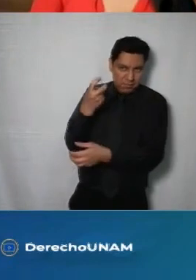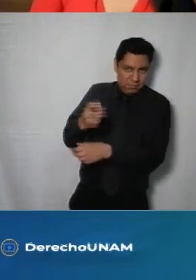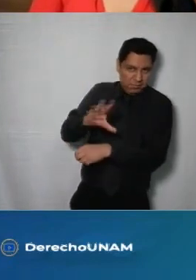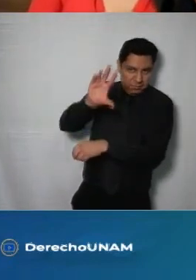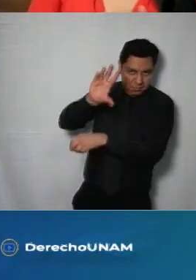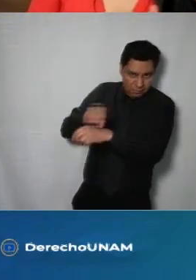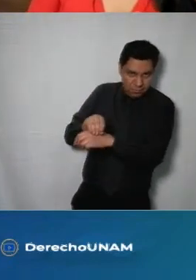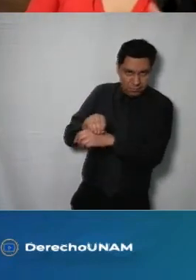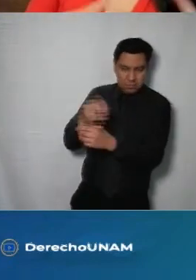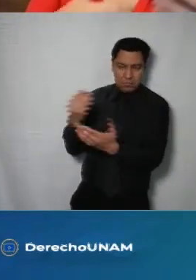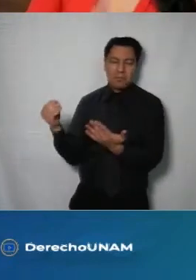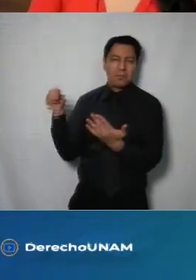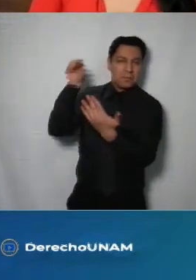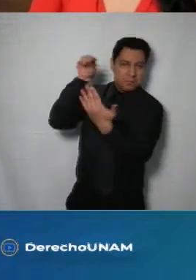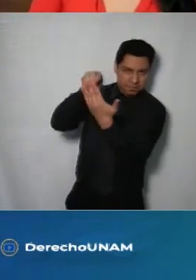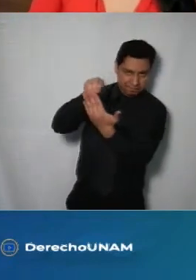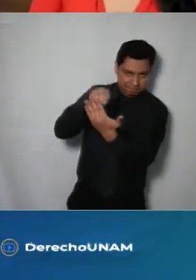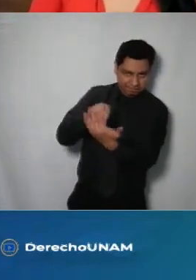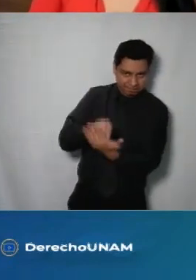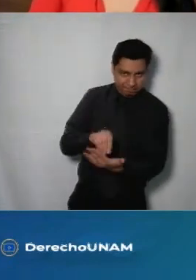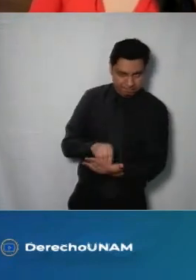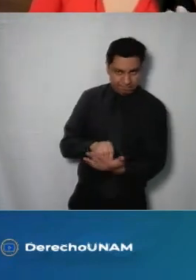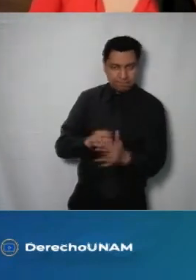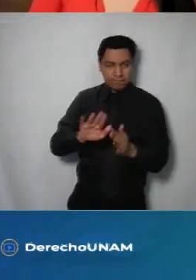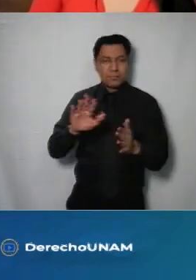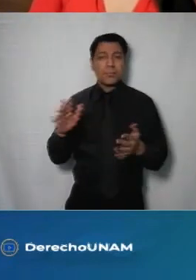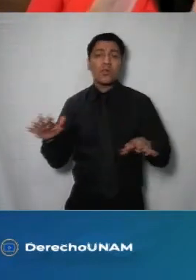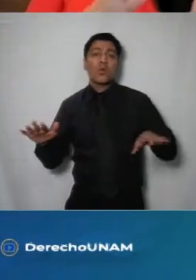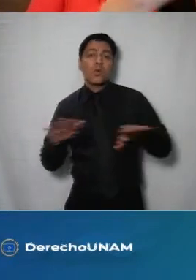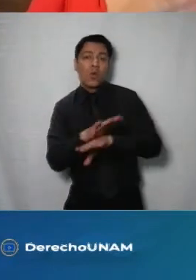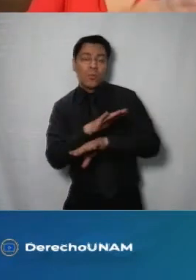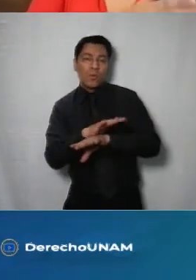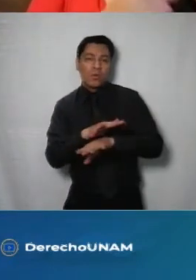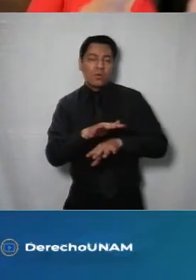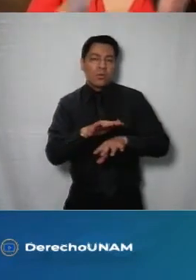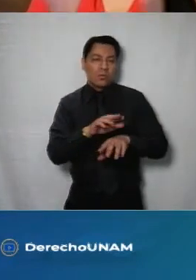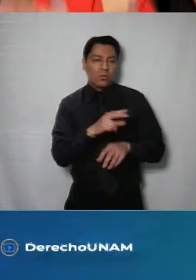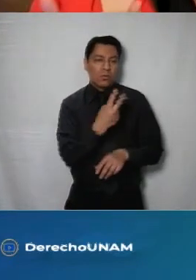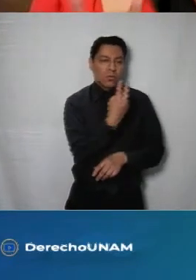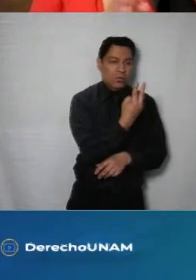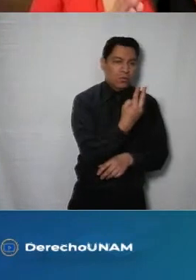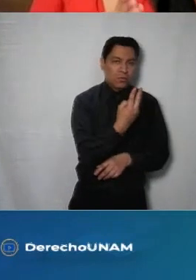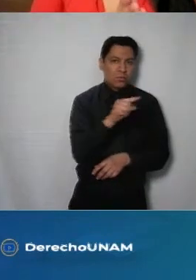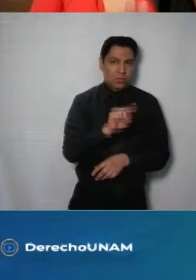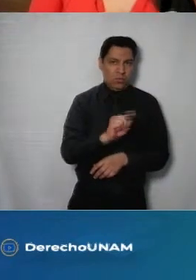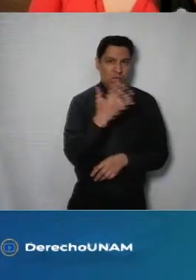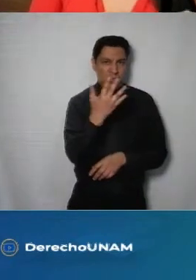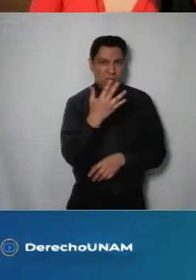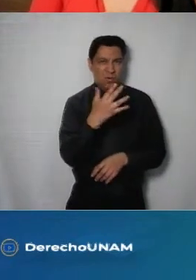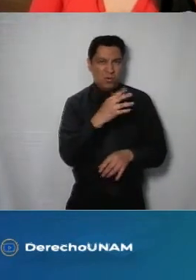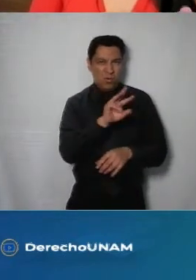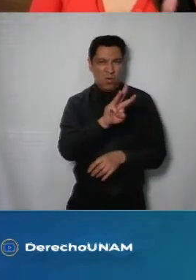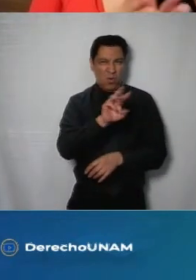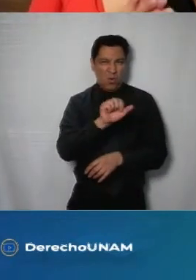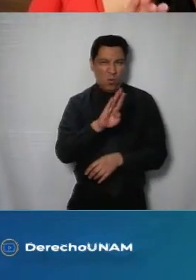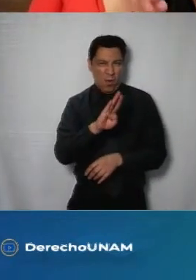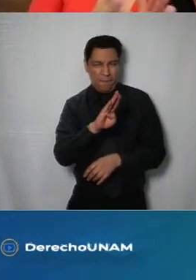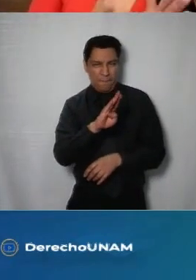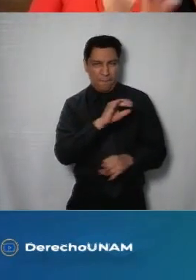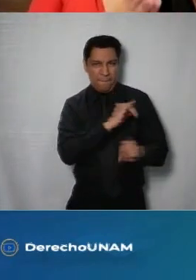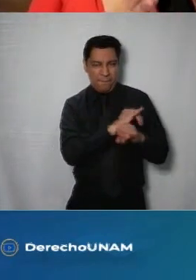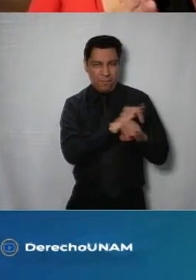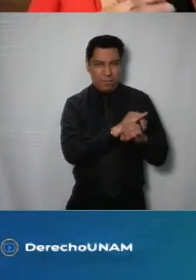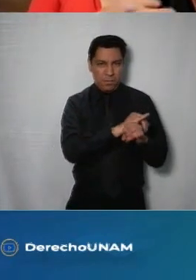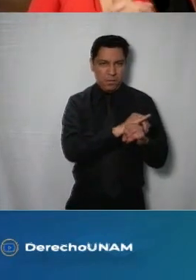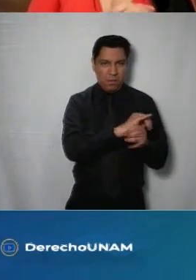registro electrónico y cómo se va a transitar esta información del registro 2.5 al 3.0 bueno pues por acá